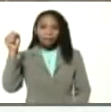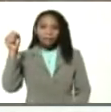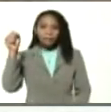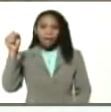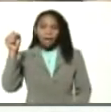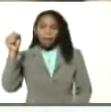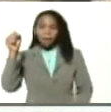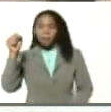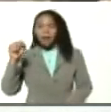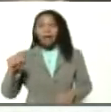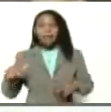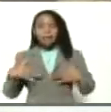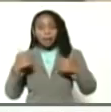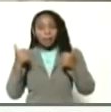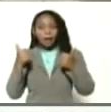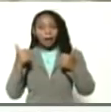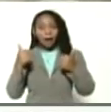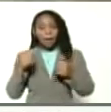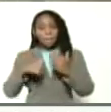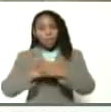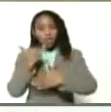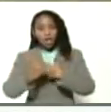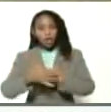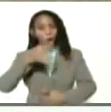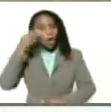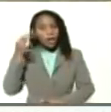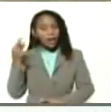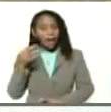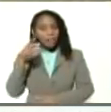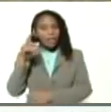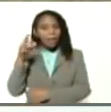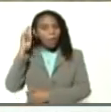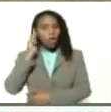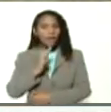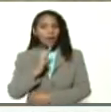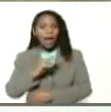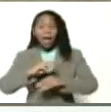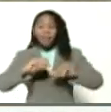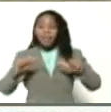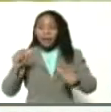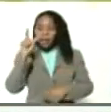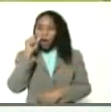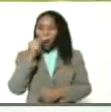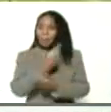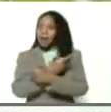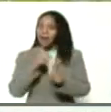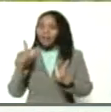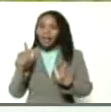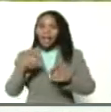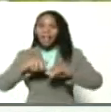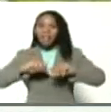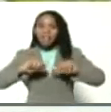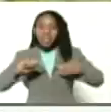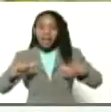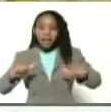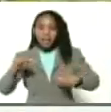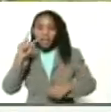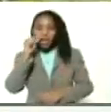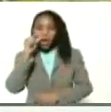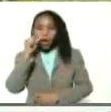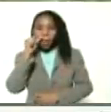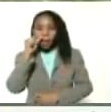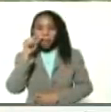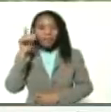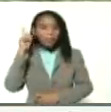resucitar el proyecto original de Bolívar tierra y hombres libres ahora decimos tierras y hombres